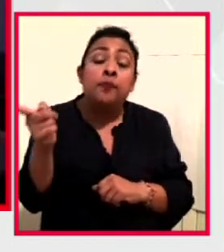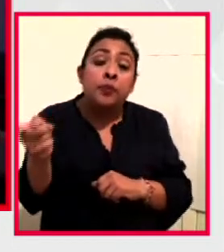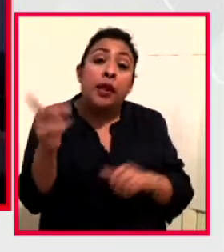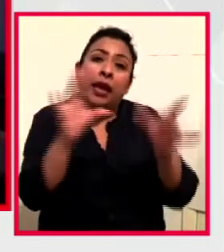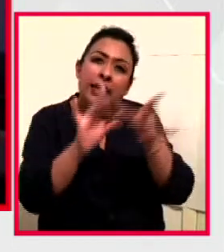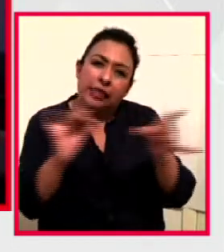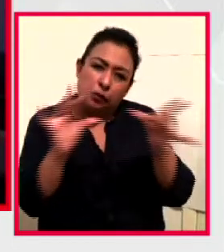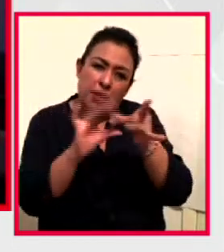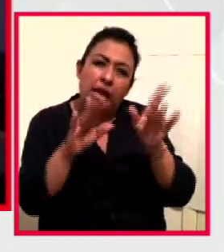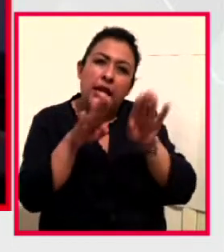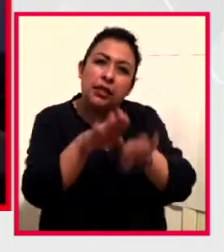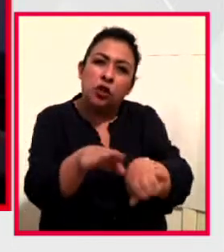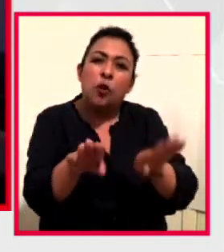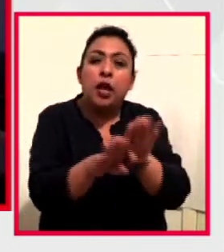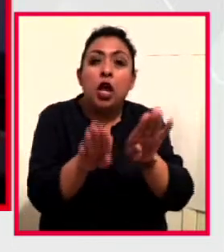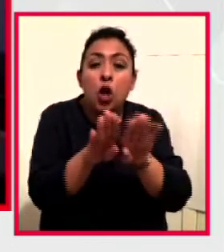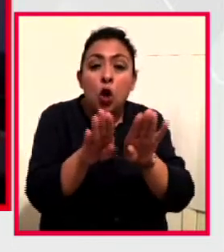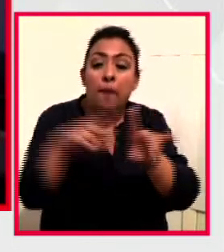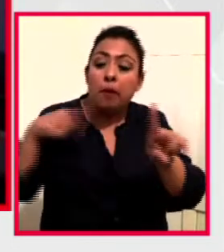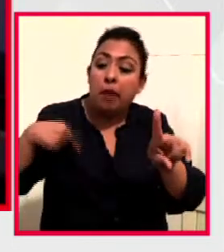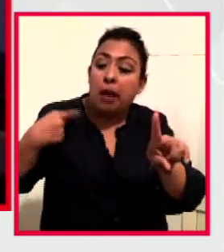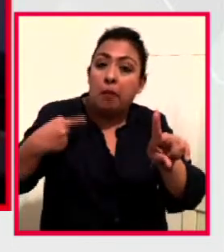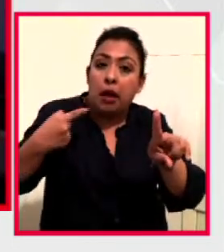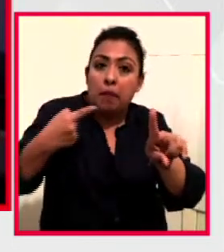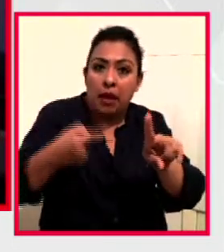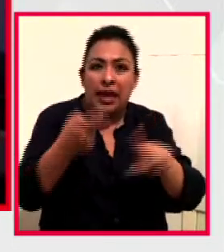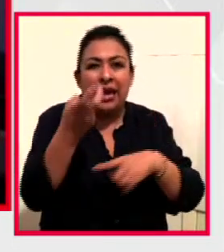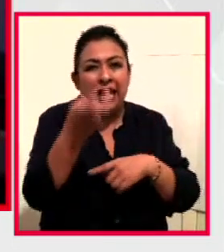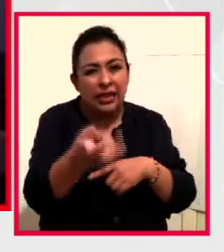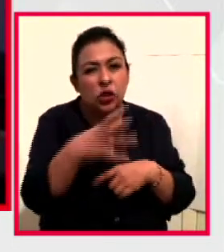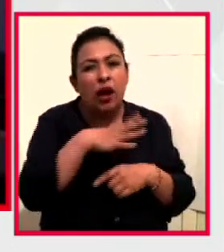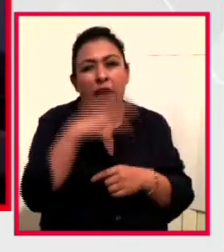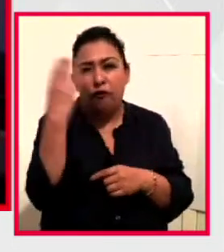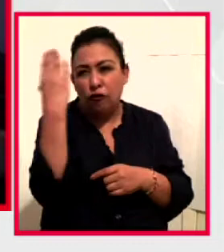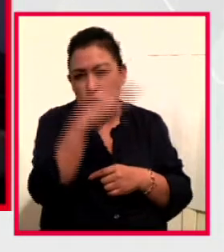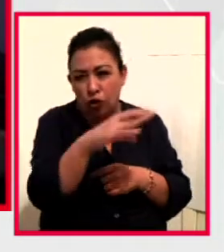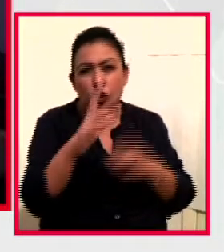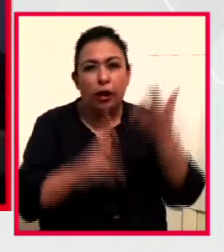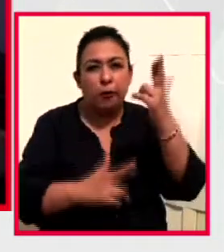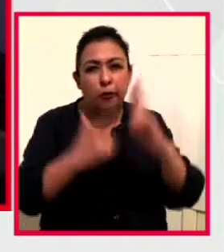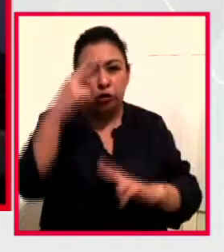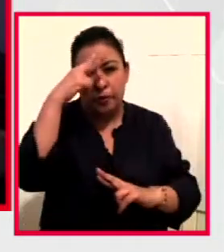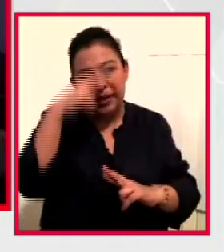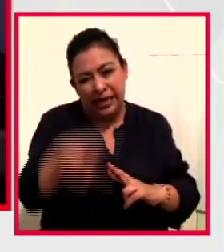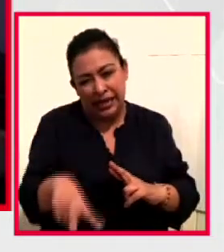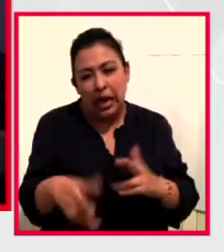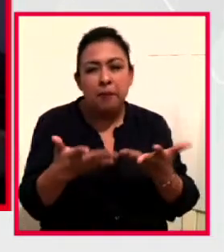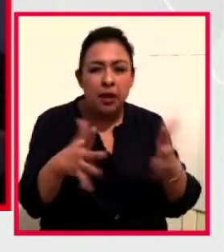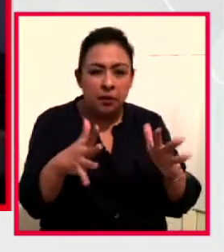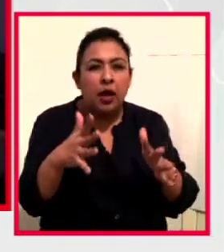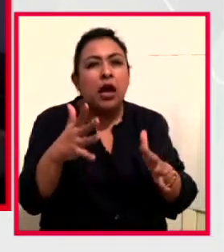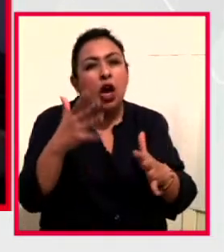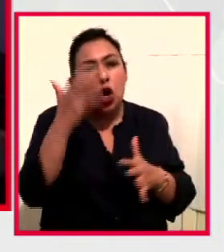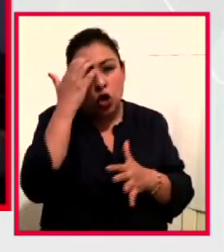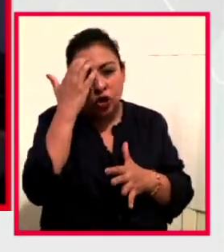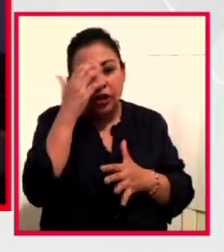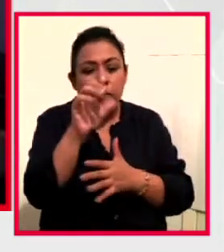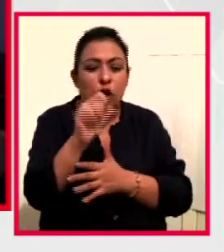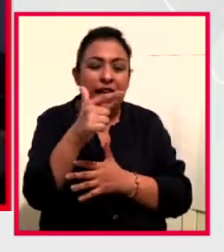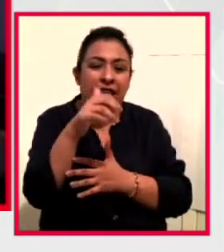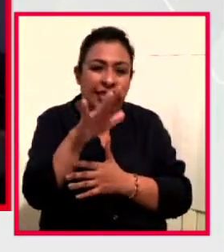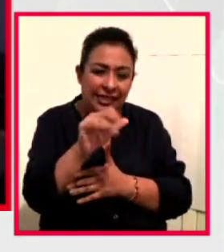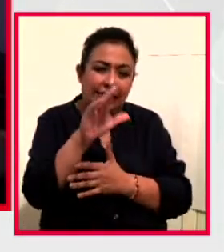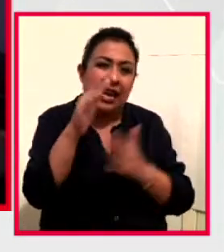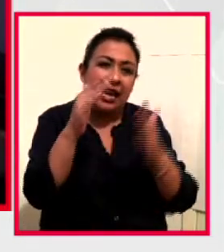recuento de cómo fue dándose esto de la fotografía en la Revolución Mexicana. Normalmente ubicamos a la agencia Casa Sola, pero no